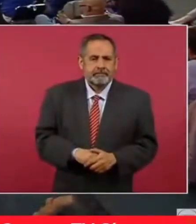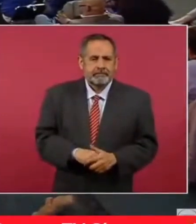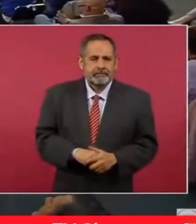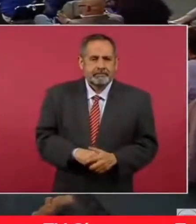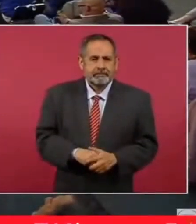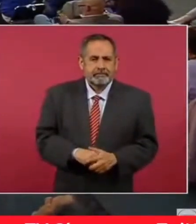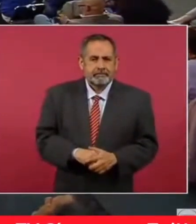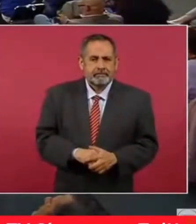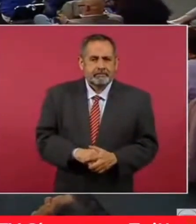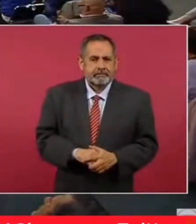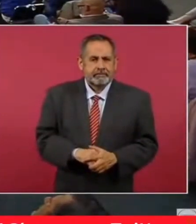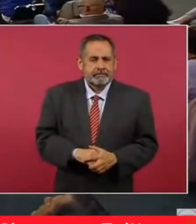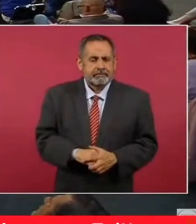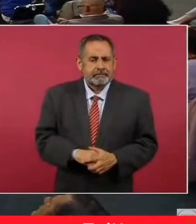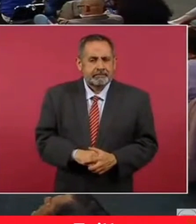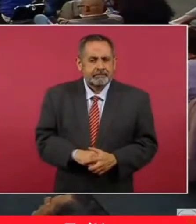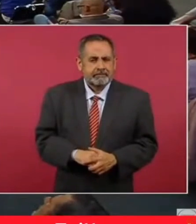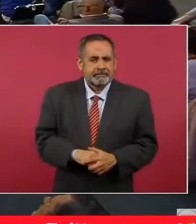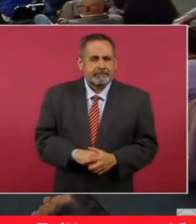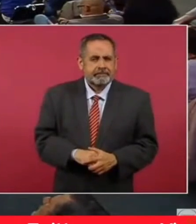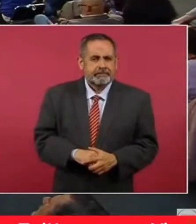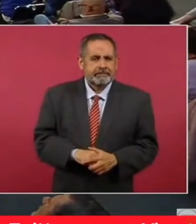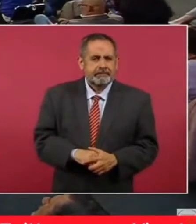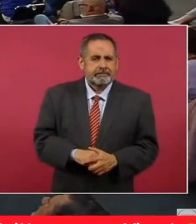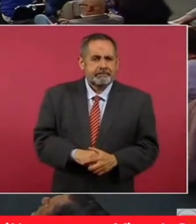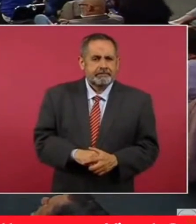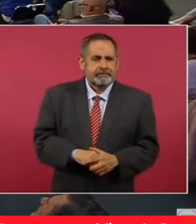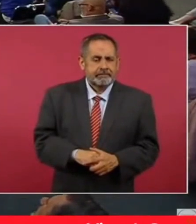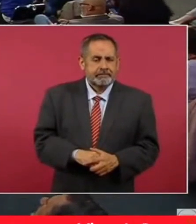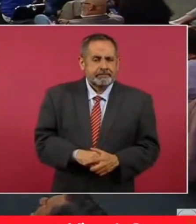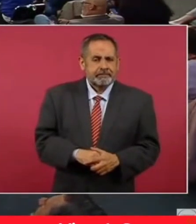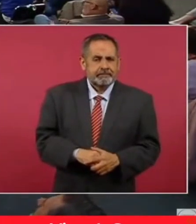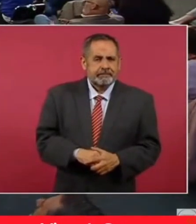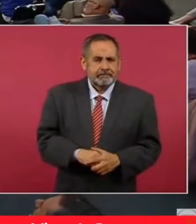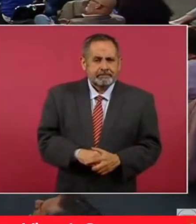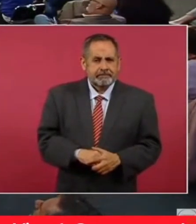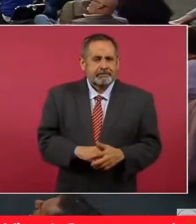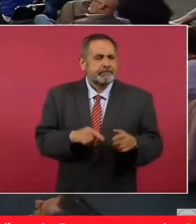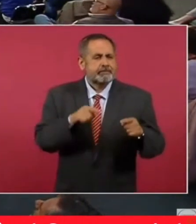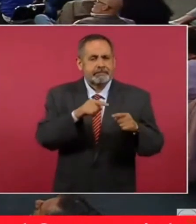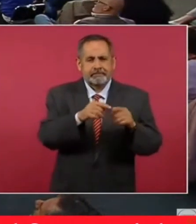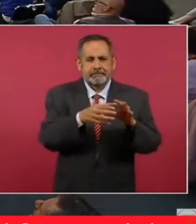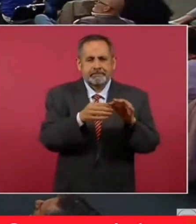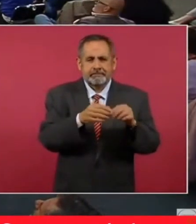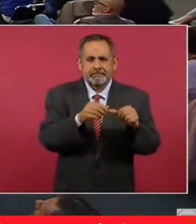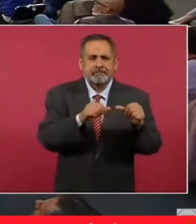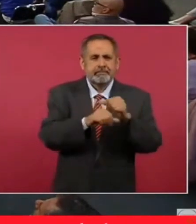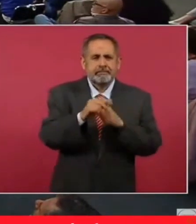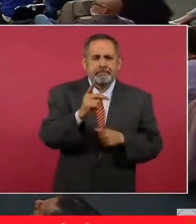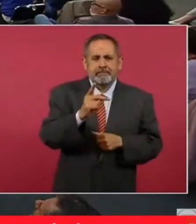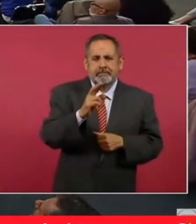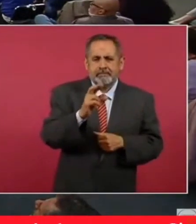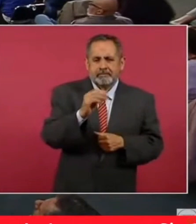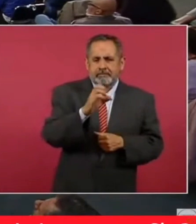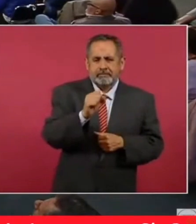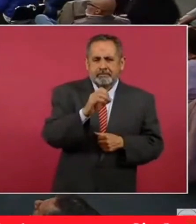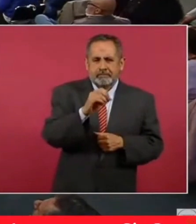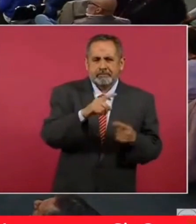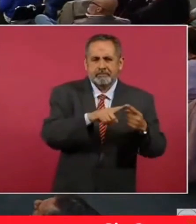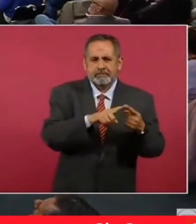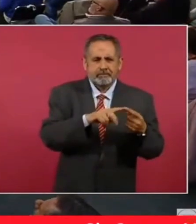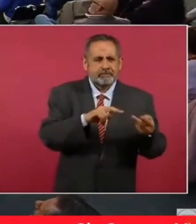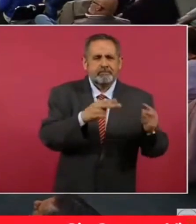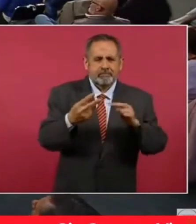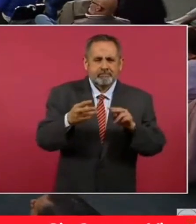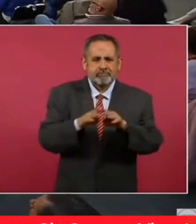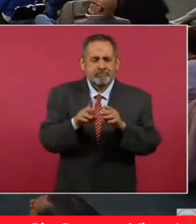que está sustituyendo a lo que era proceso, que ya se volvió